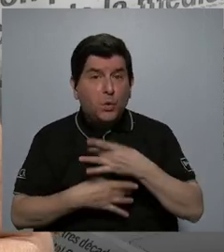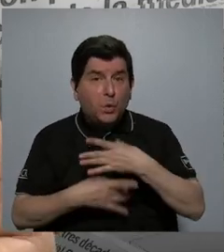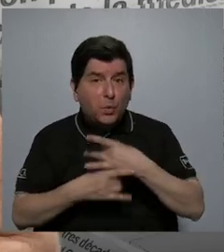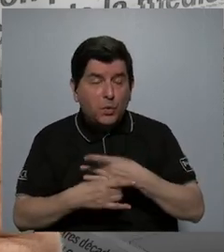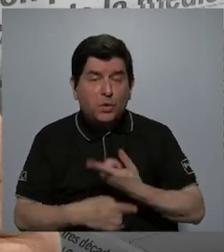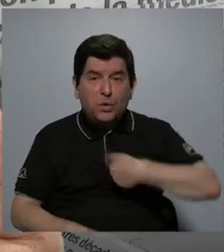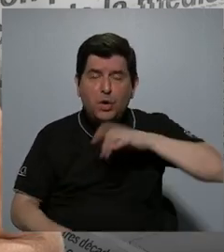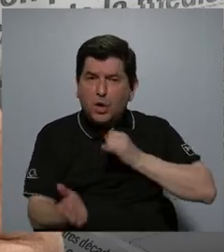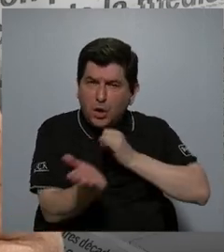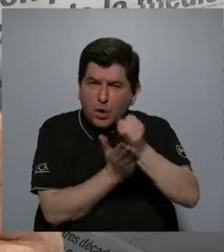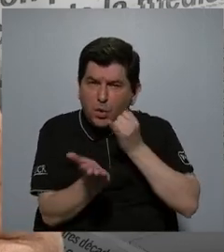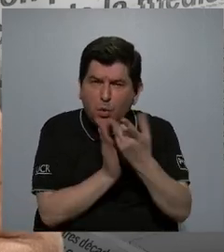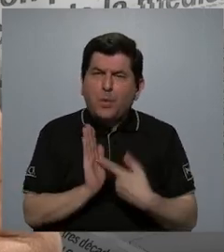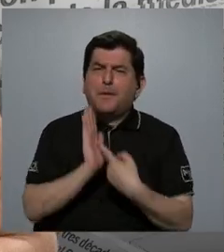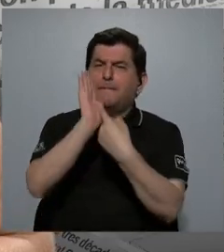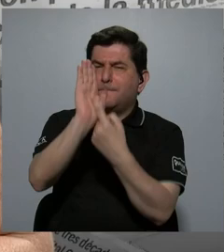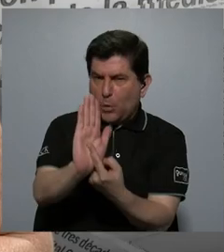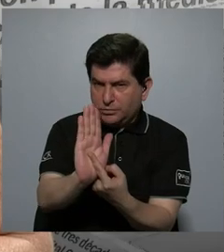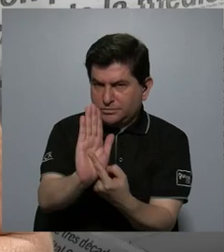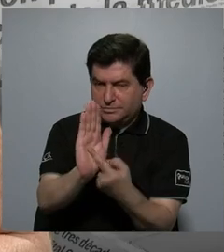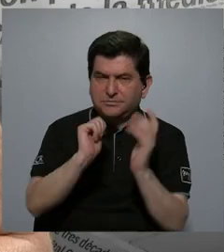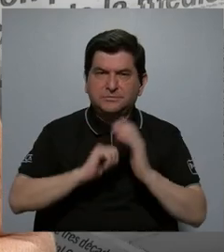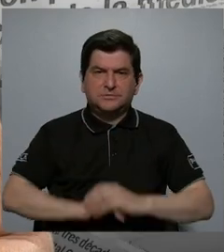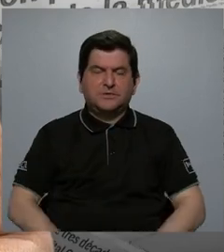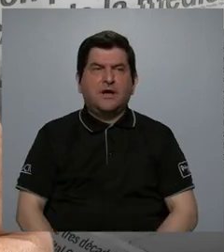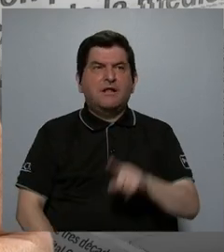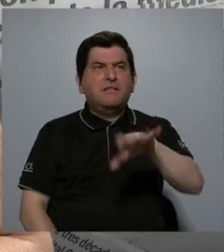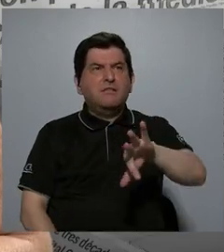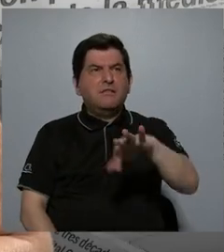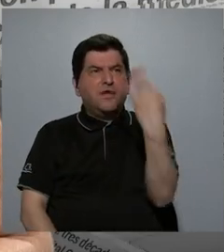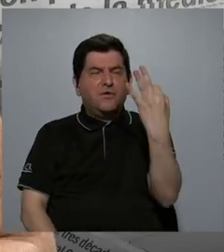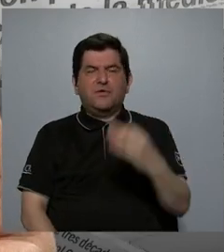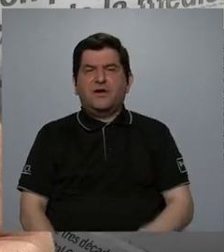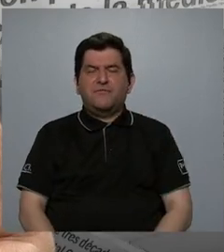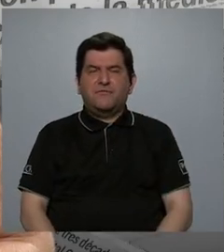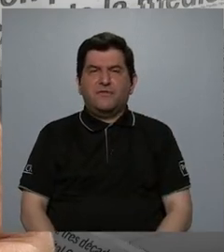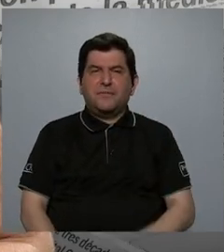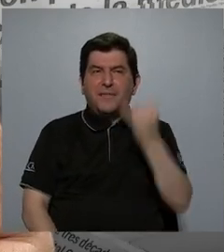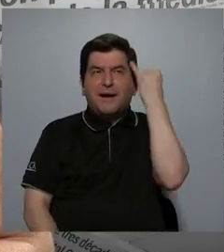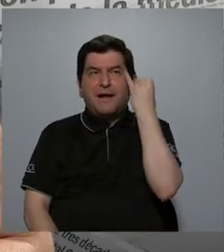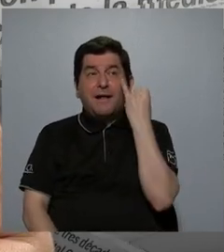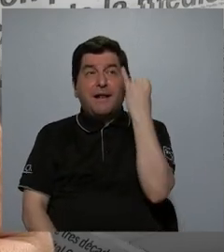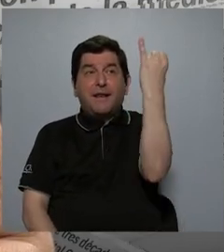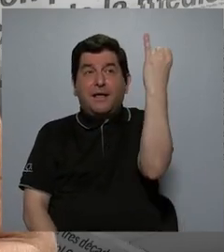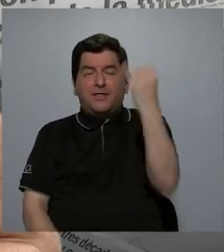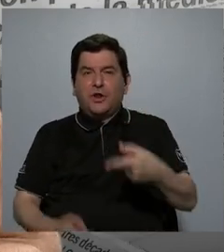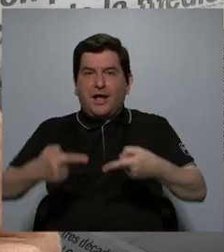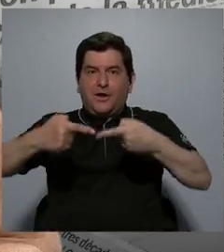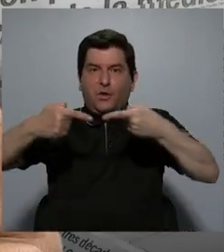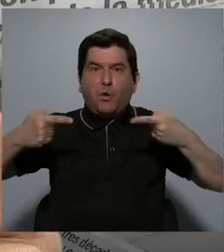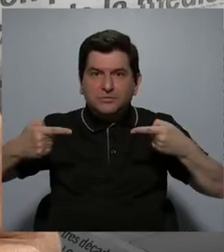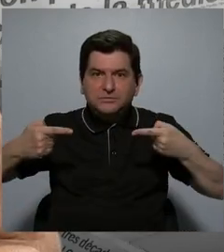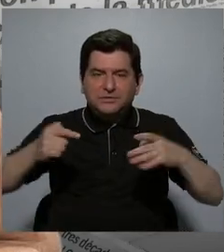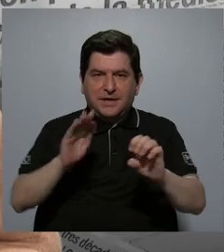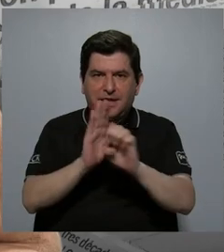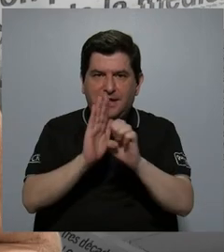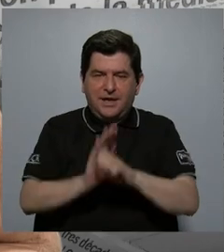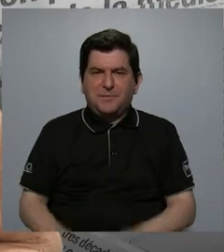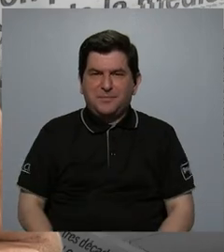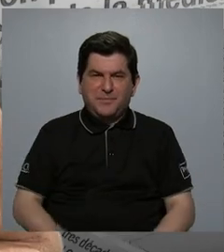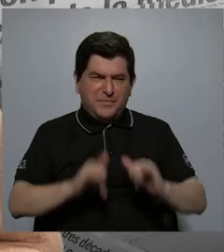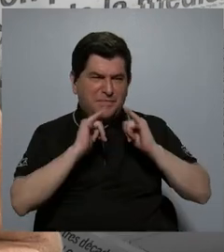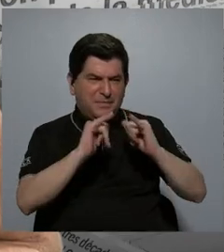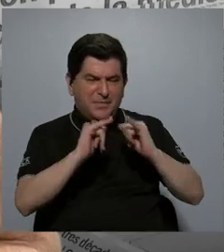algunas de nuestras investigaciones muestran cómo, de alguna manera, corrientes ideológicas que van en contra, por ejemplo, de la